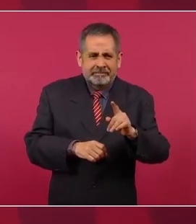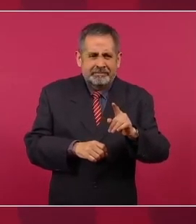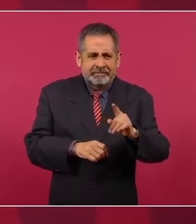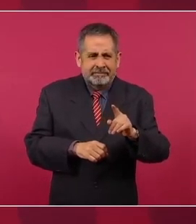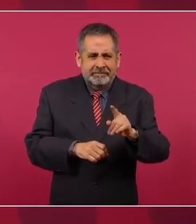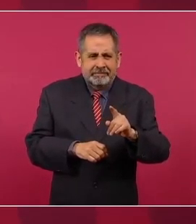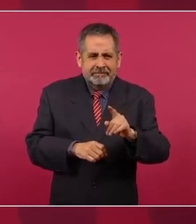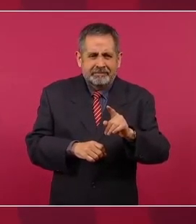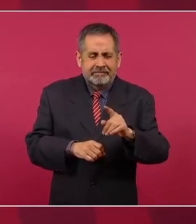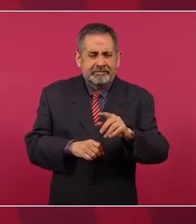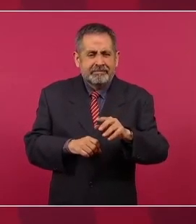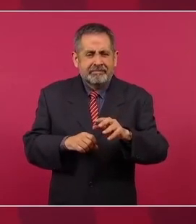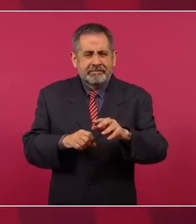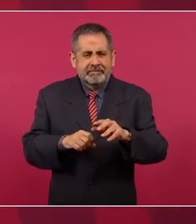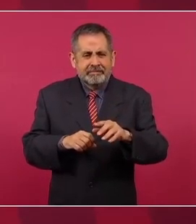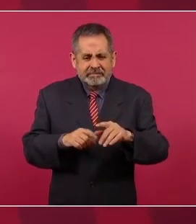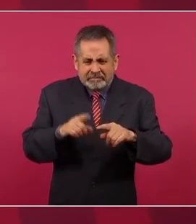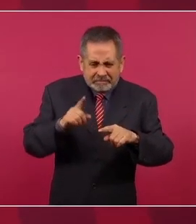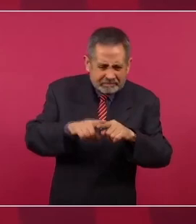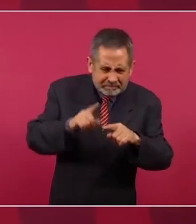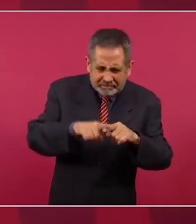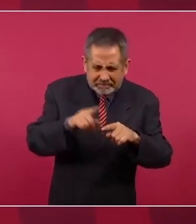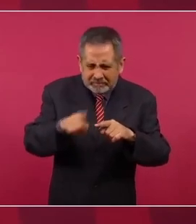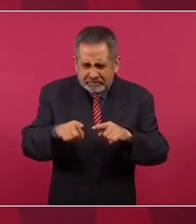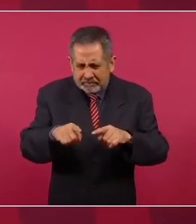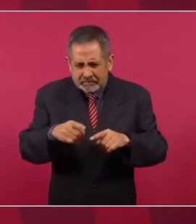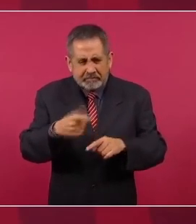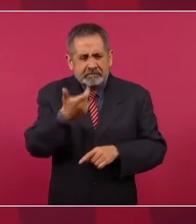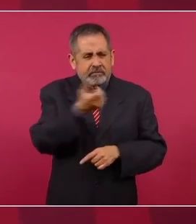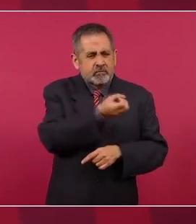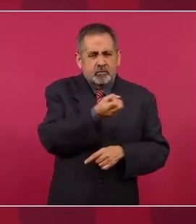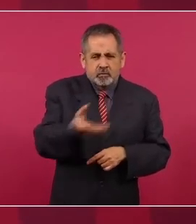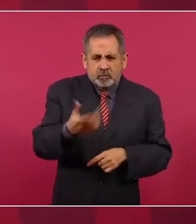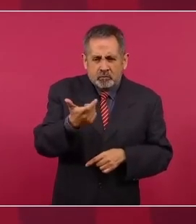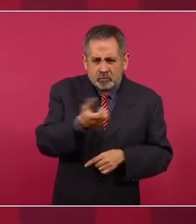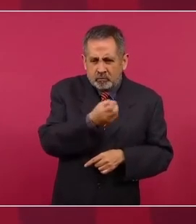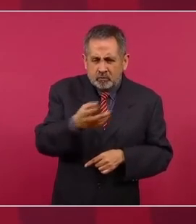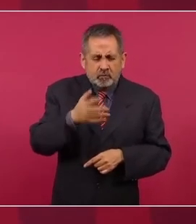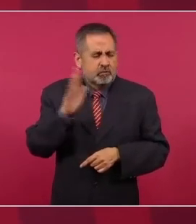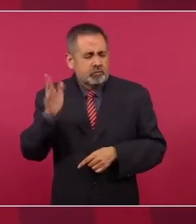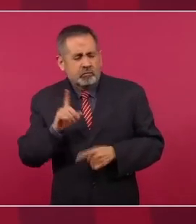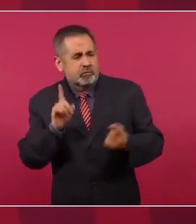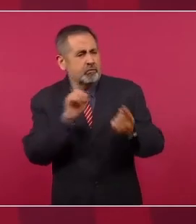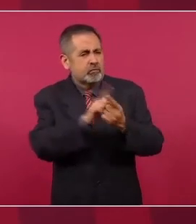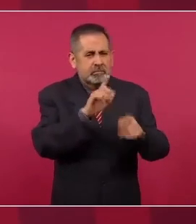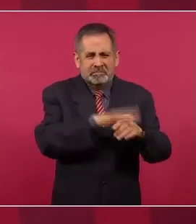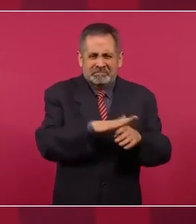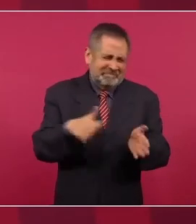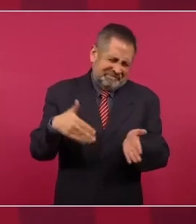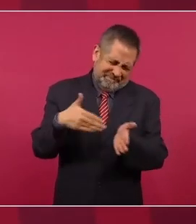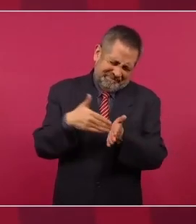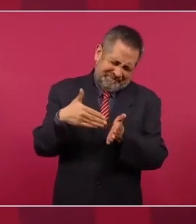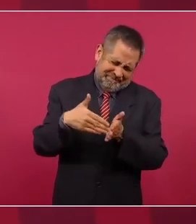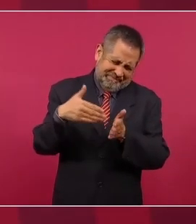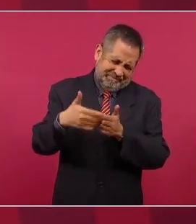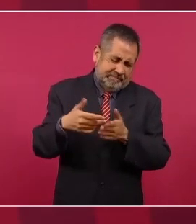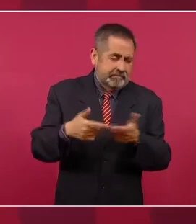supuesto donante, pero estoy hablando de millones de pesos.